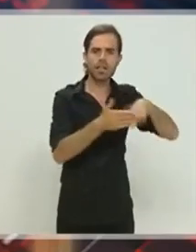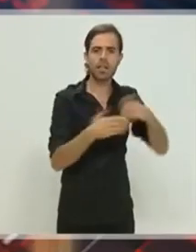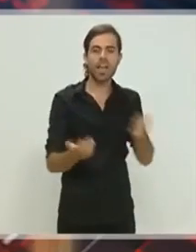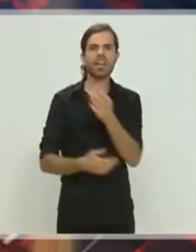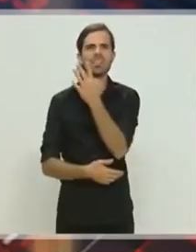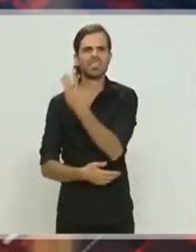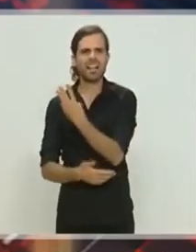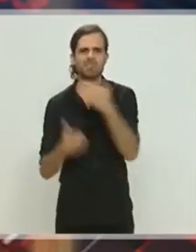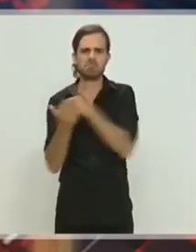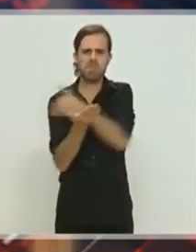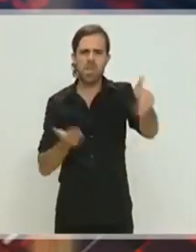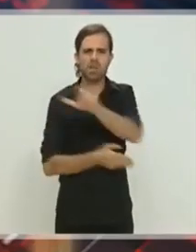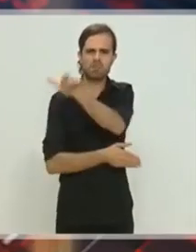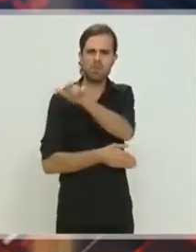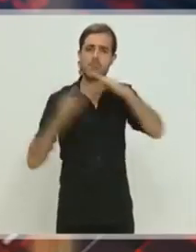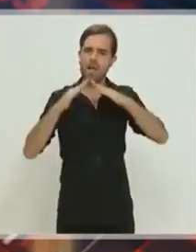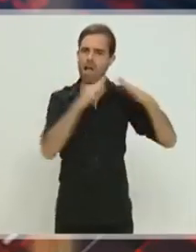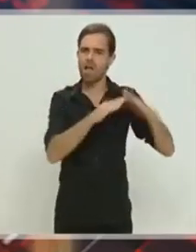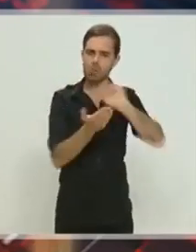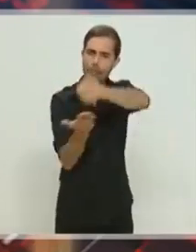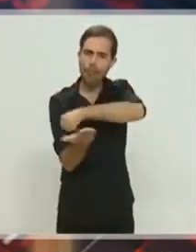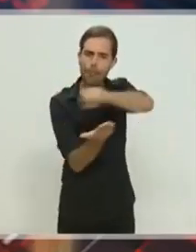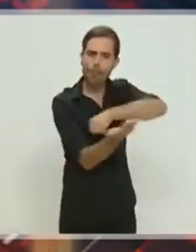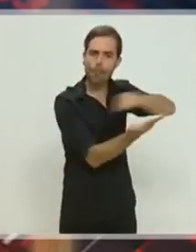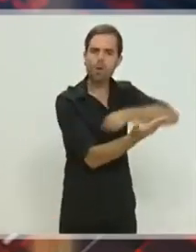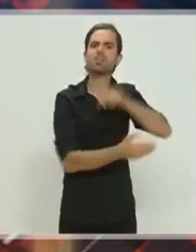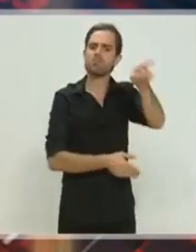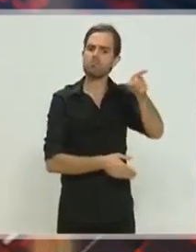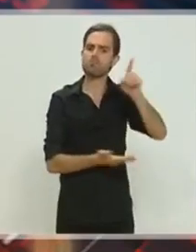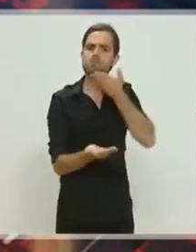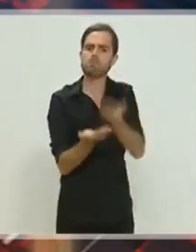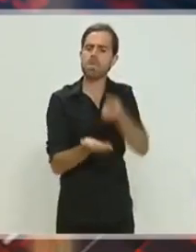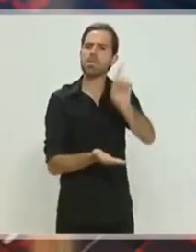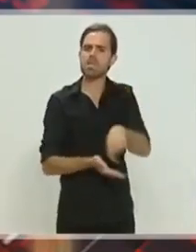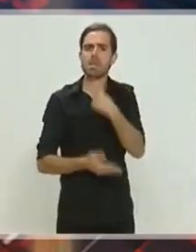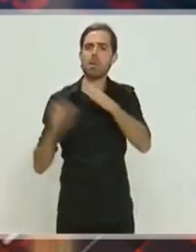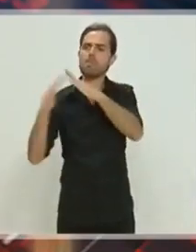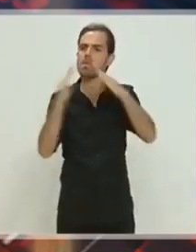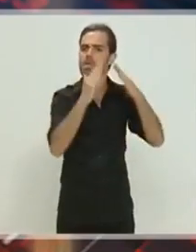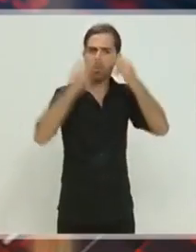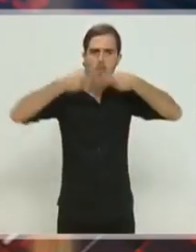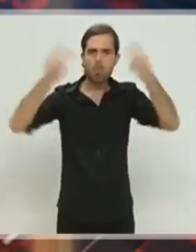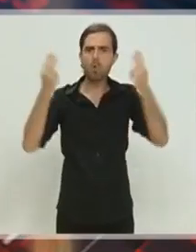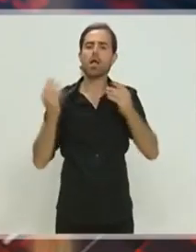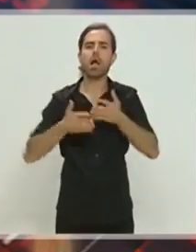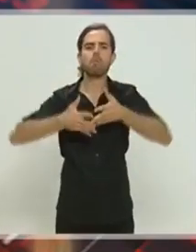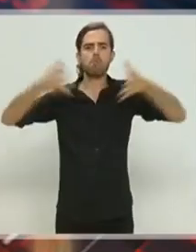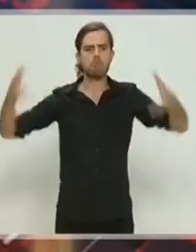además que se aumente el parque público de viviendas que en la actualidad no supera, según sus cifras, el 2%.